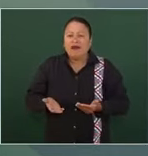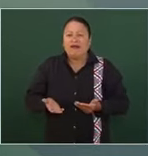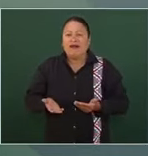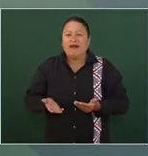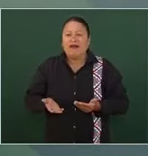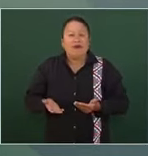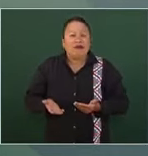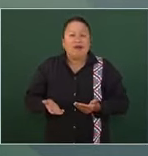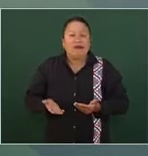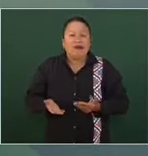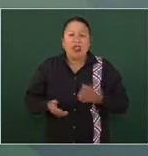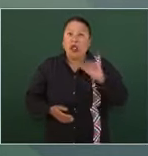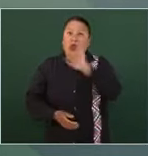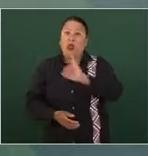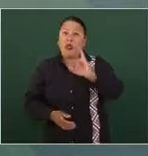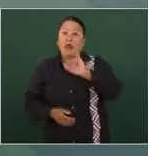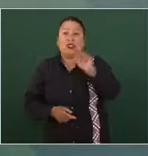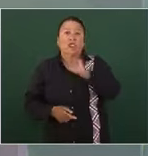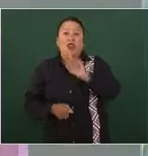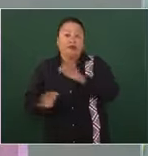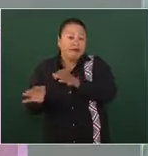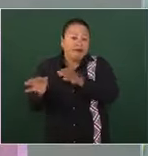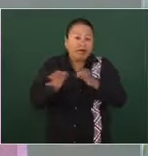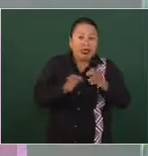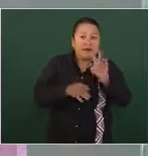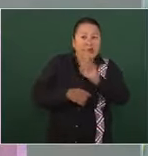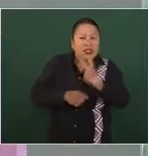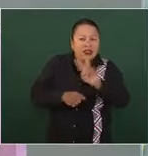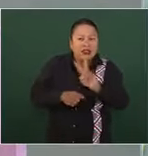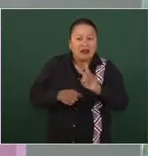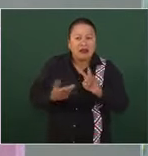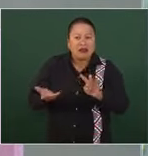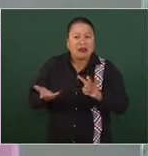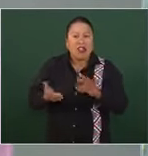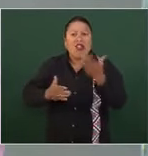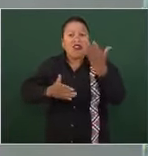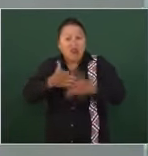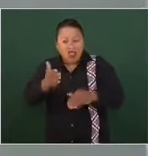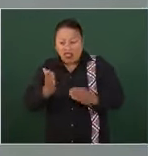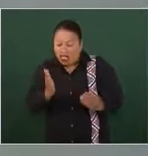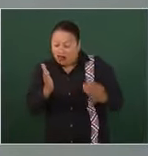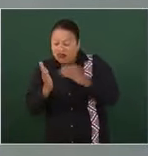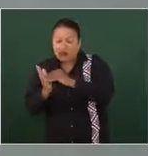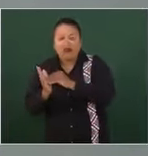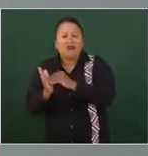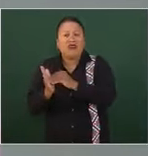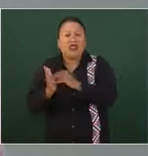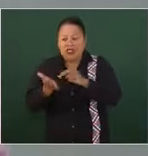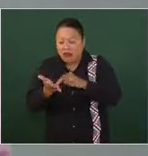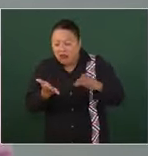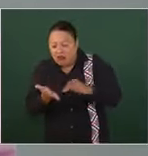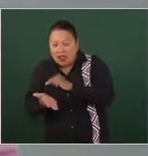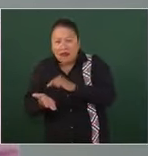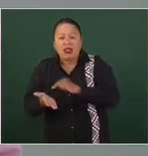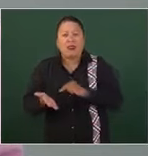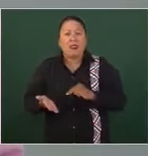no fue el jueves sino el viernes faltó una firma